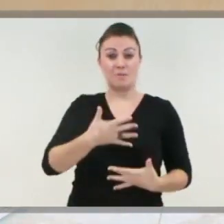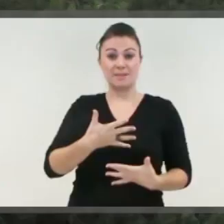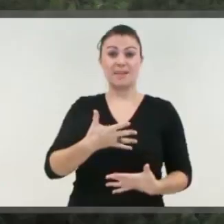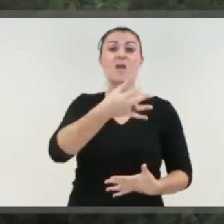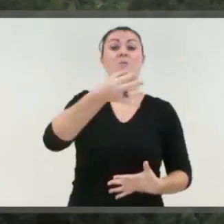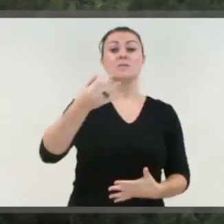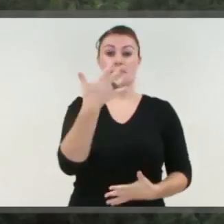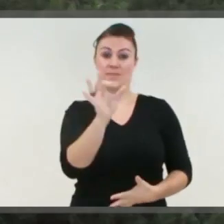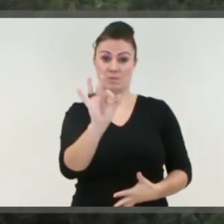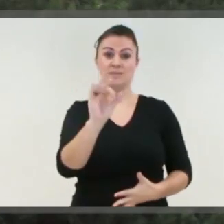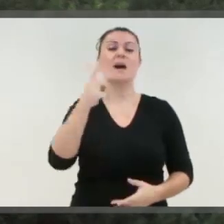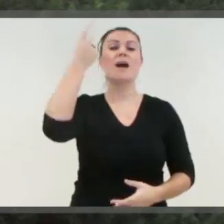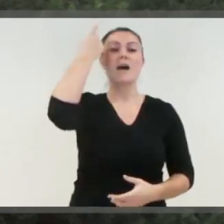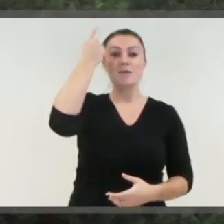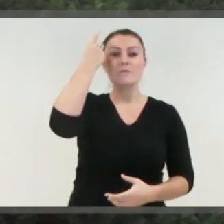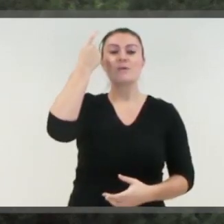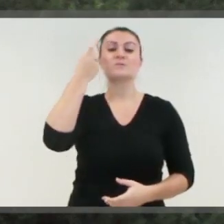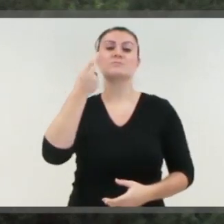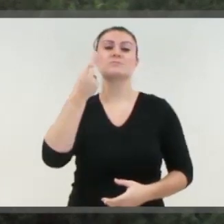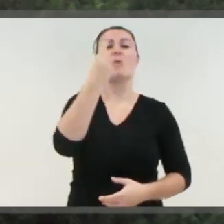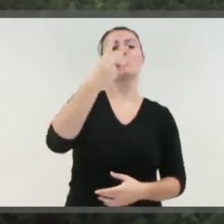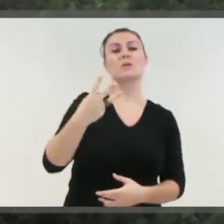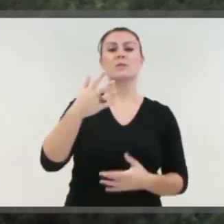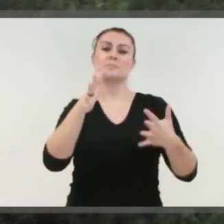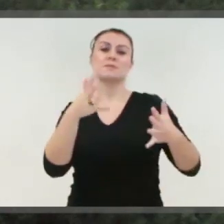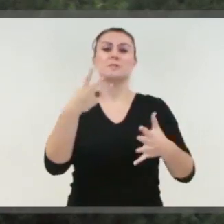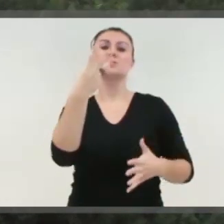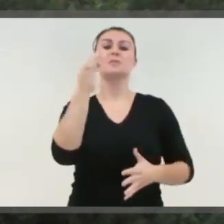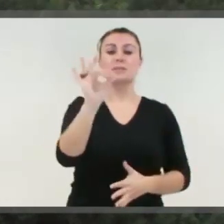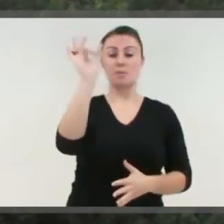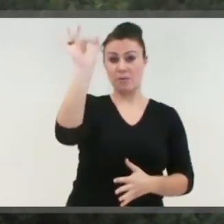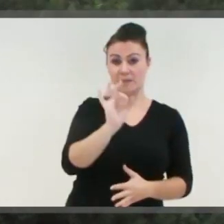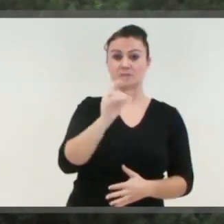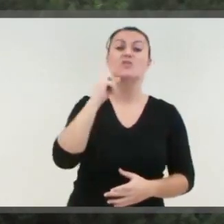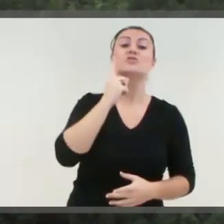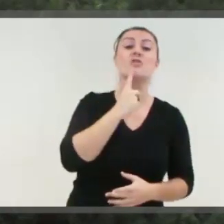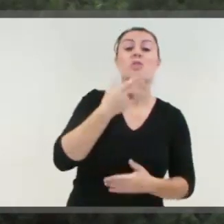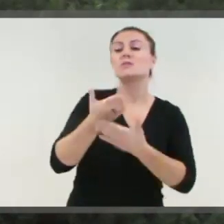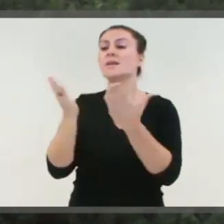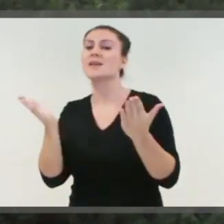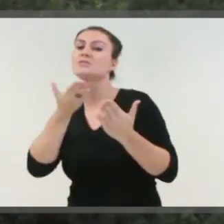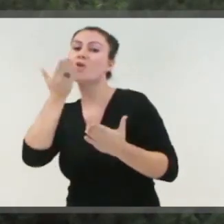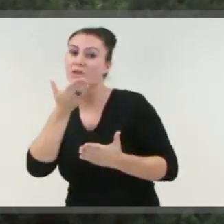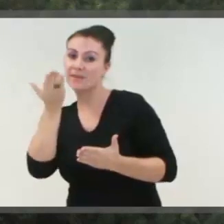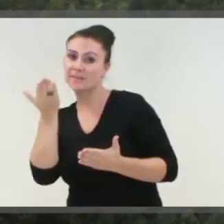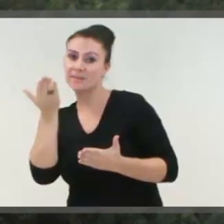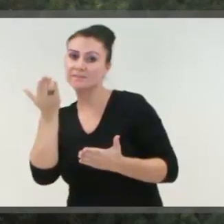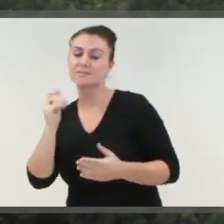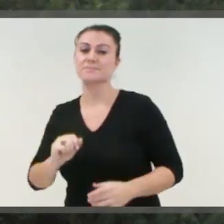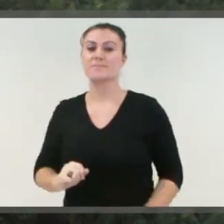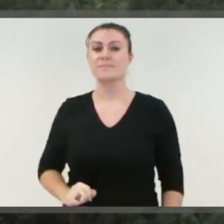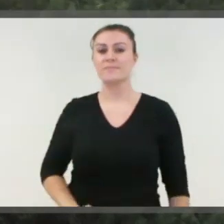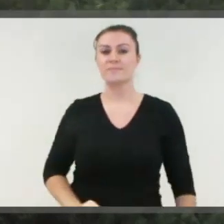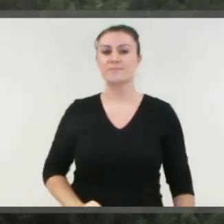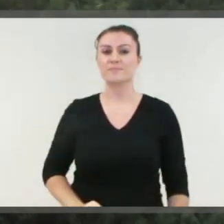Actualmente tenemos 450 alumnos, un tercio más o menos, un 30% de ellos son sordos y el resto son oyentes.